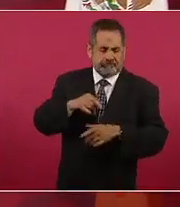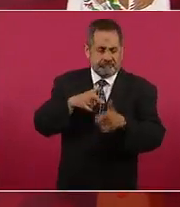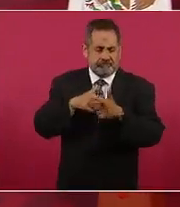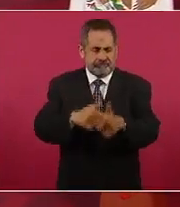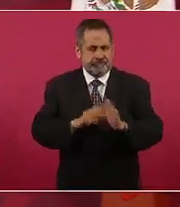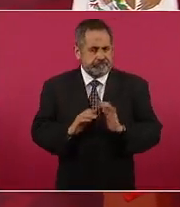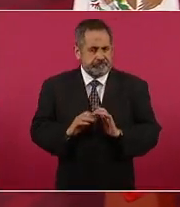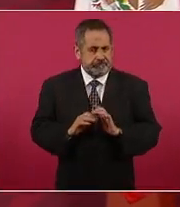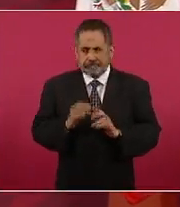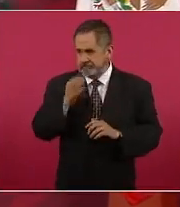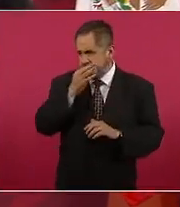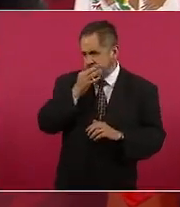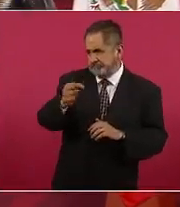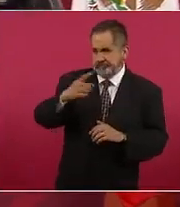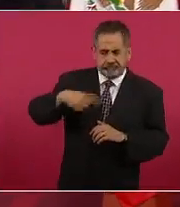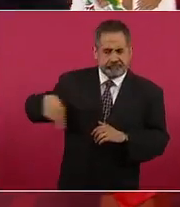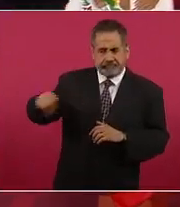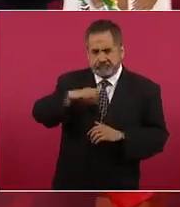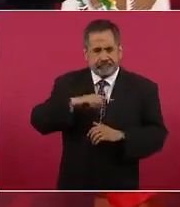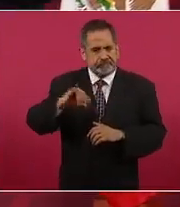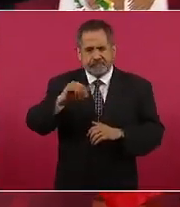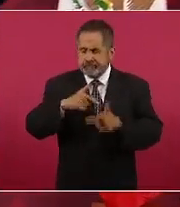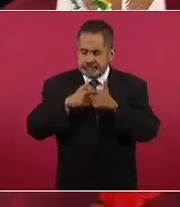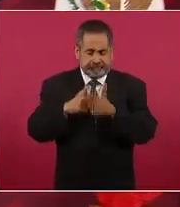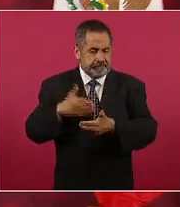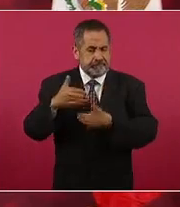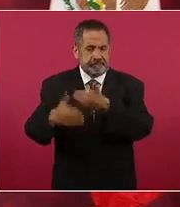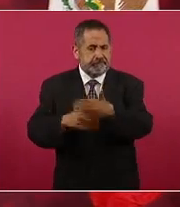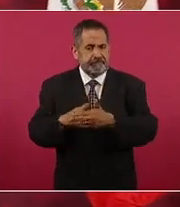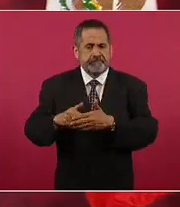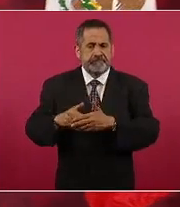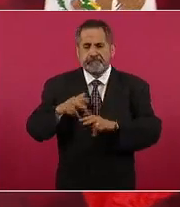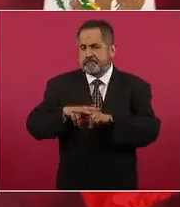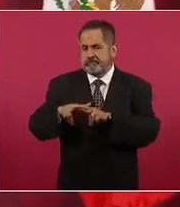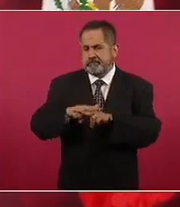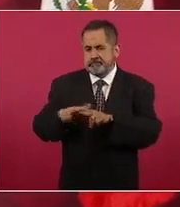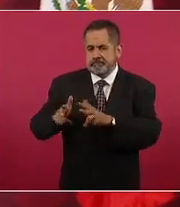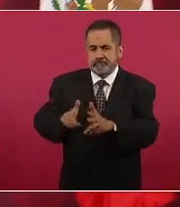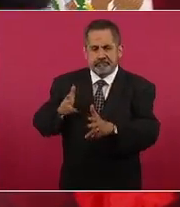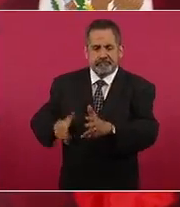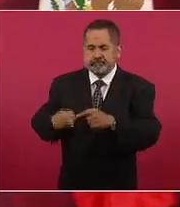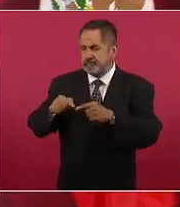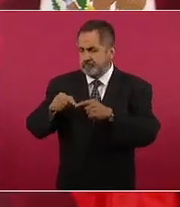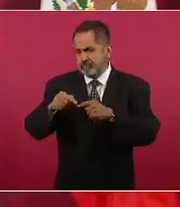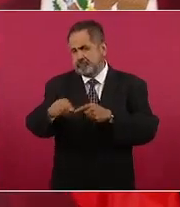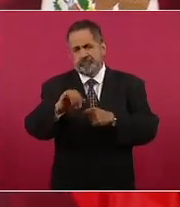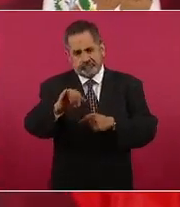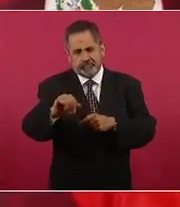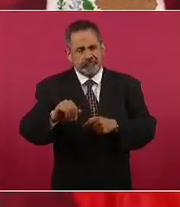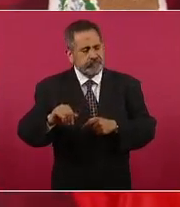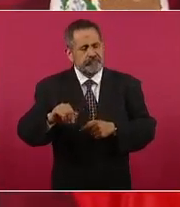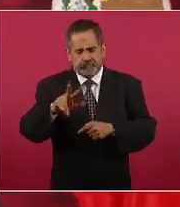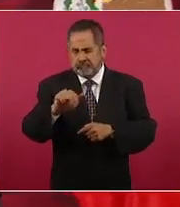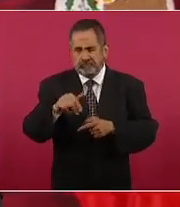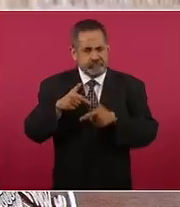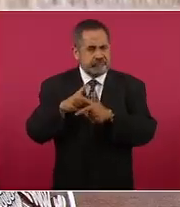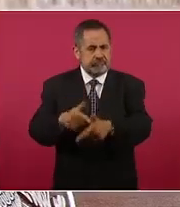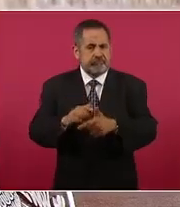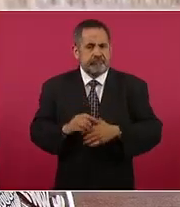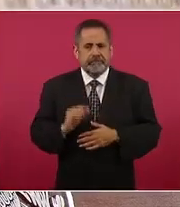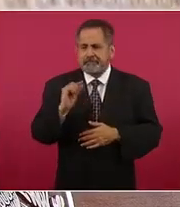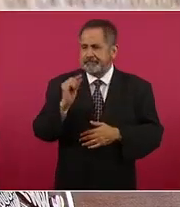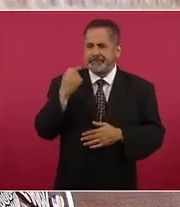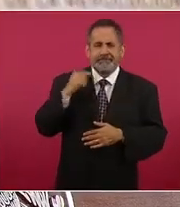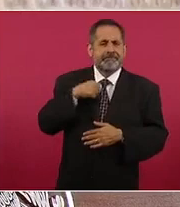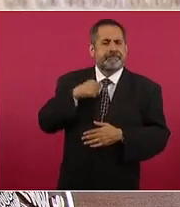decirle a toda la gente que vamos avanzando en el tren ahora acabo de estar en